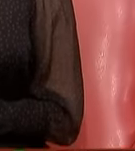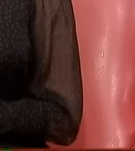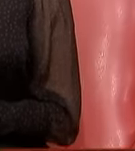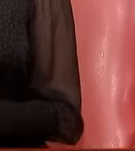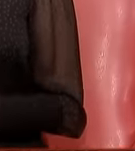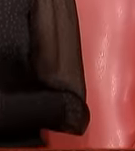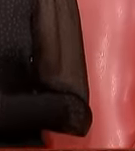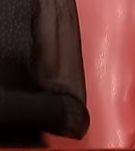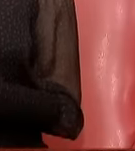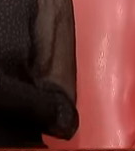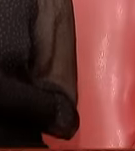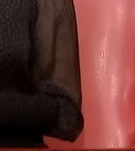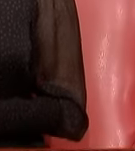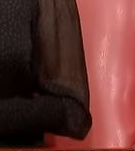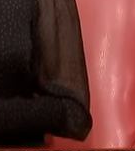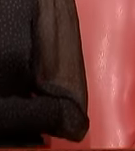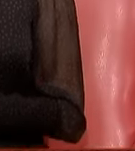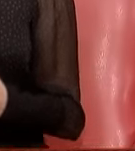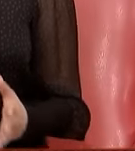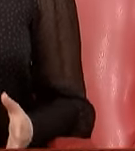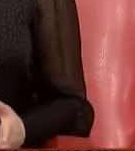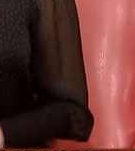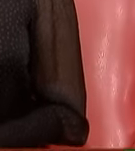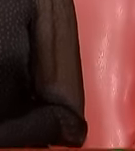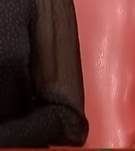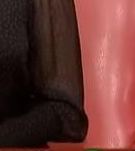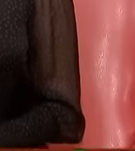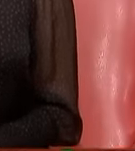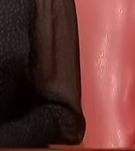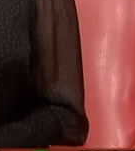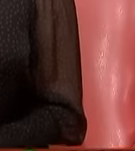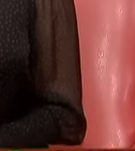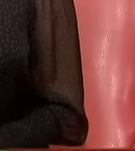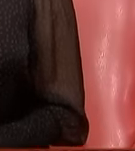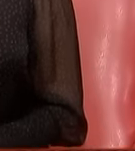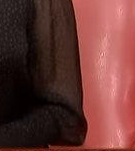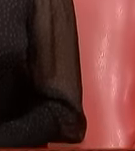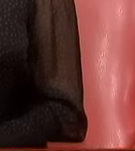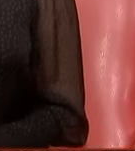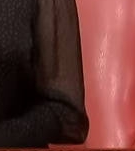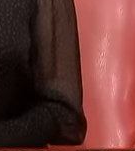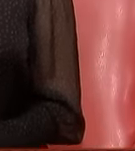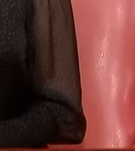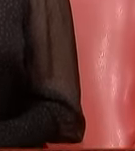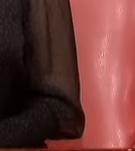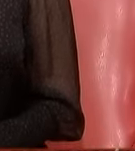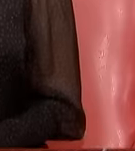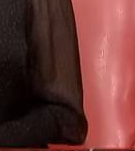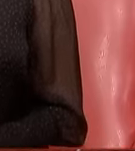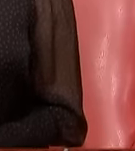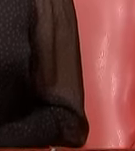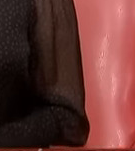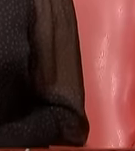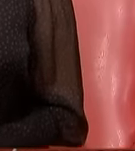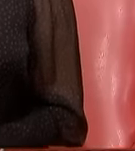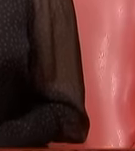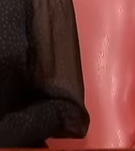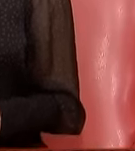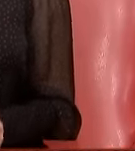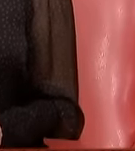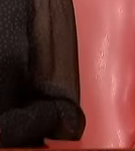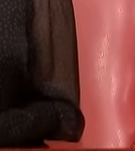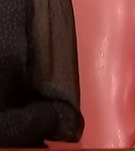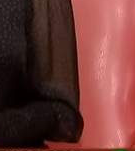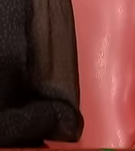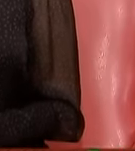Trump sigue siendo un personaje muy popular es decir llama mucho la atención así que pues sin duda que cualquiera de sus mensajes